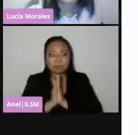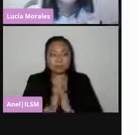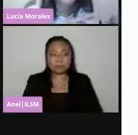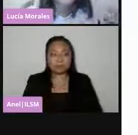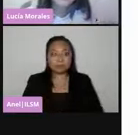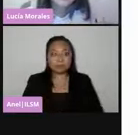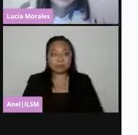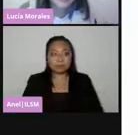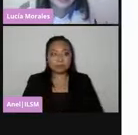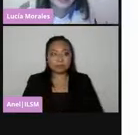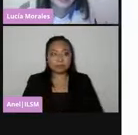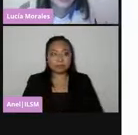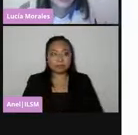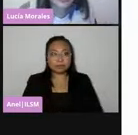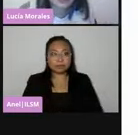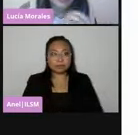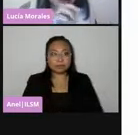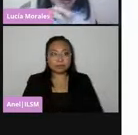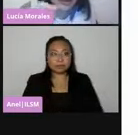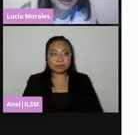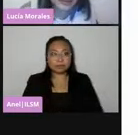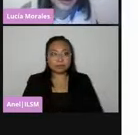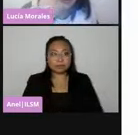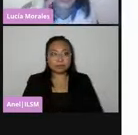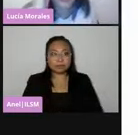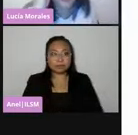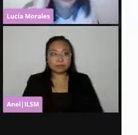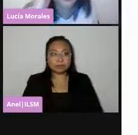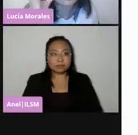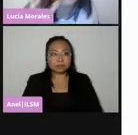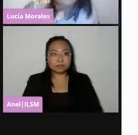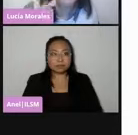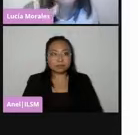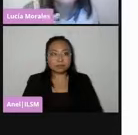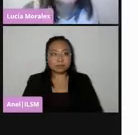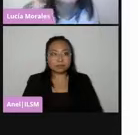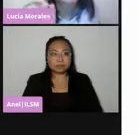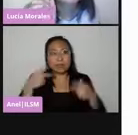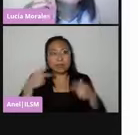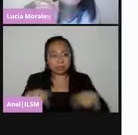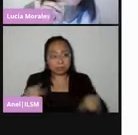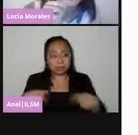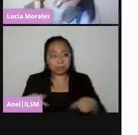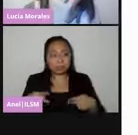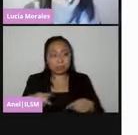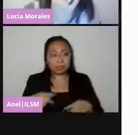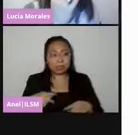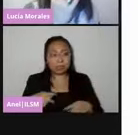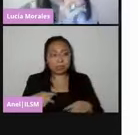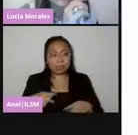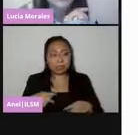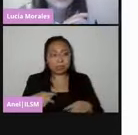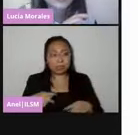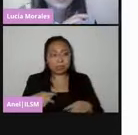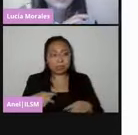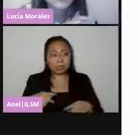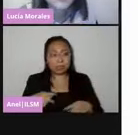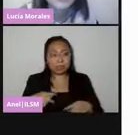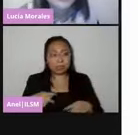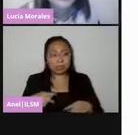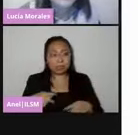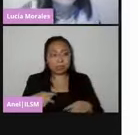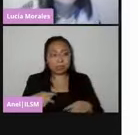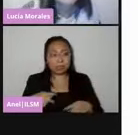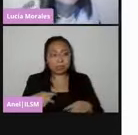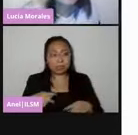para que con base en este listado de las personas que cumplieron con el requisito, se haga un segundo sorteo.